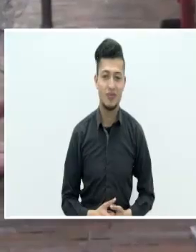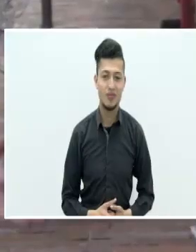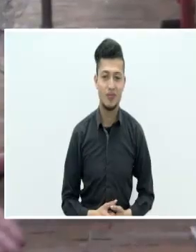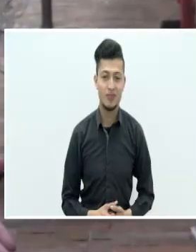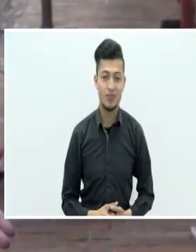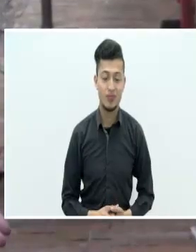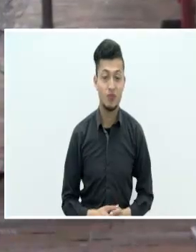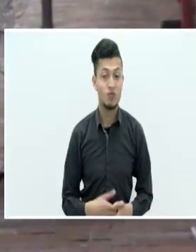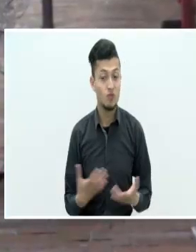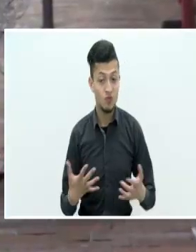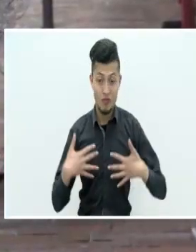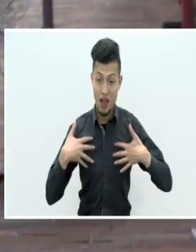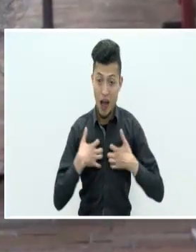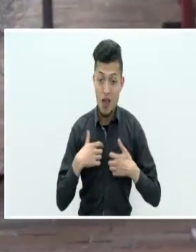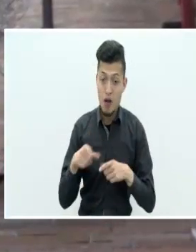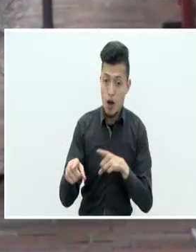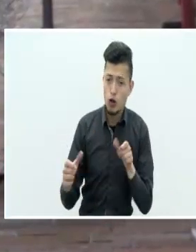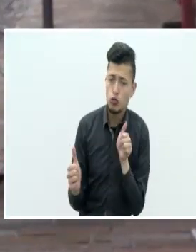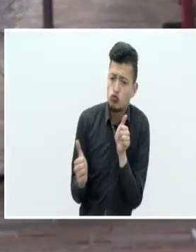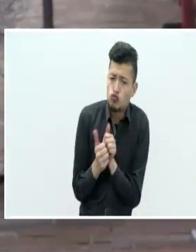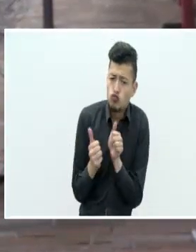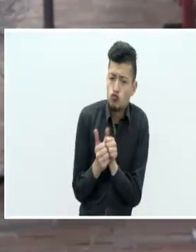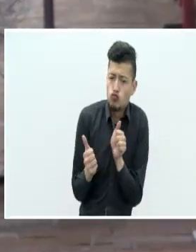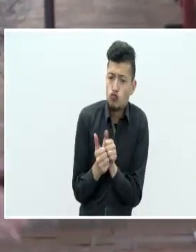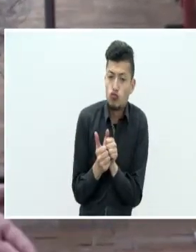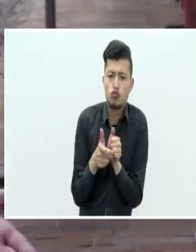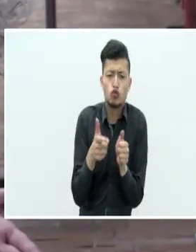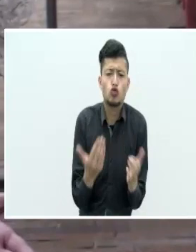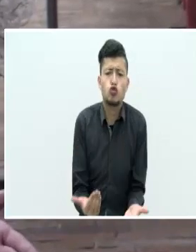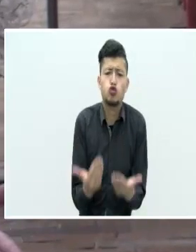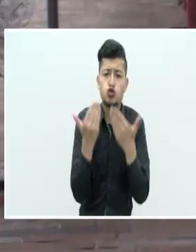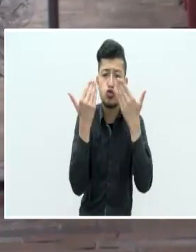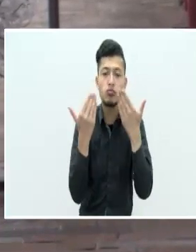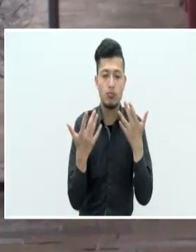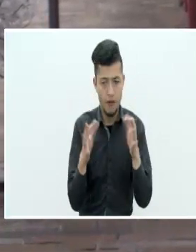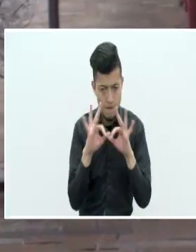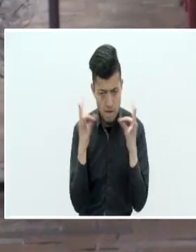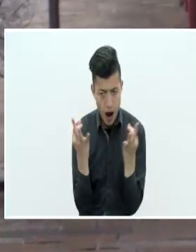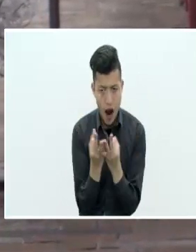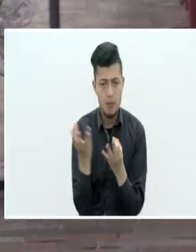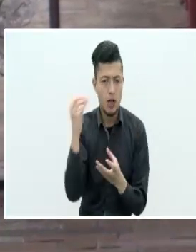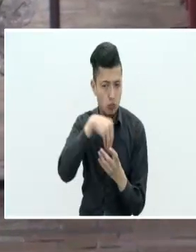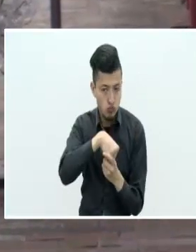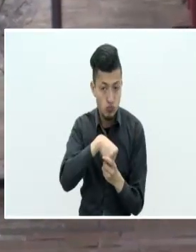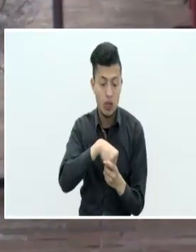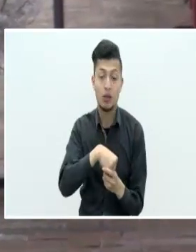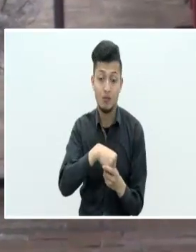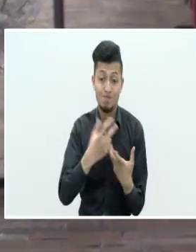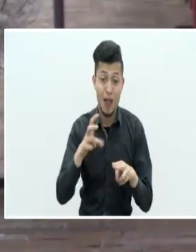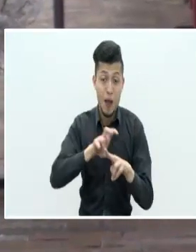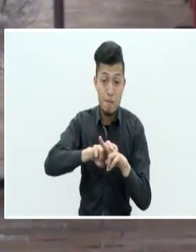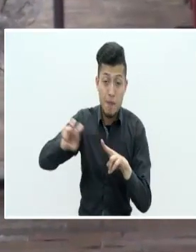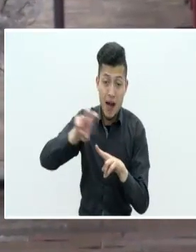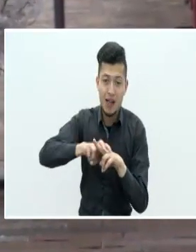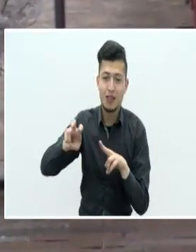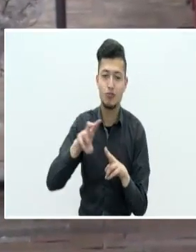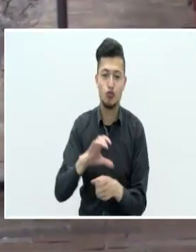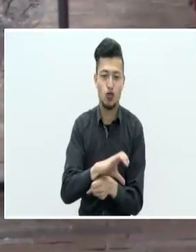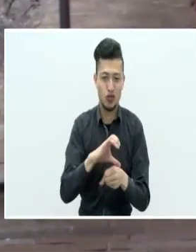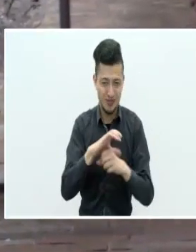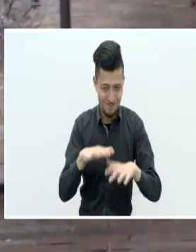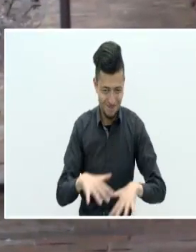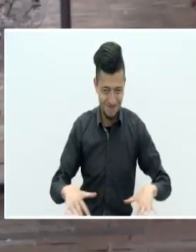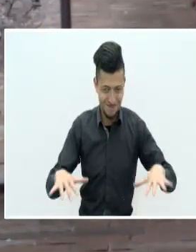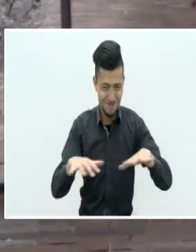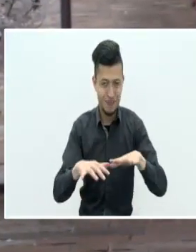Los animales de compañía se han convertido sin duda alguna en parte de la familia. Por esta razón, en la ciudad de Manizales, un empresario apoyado